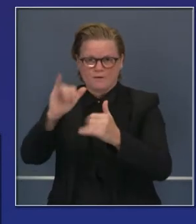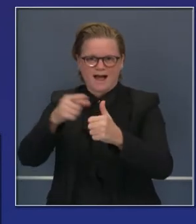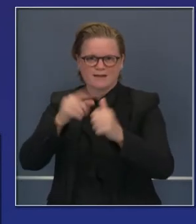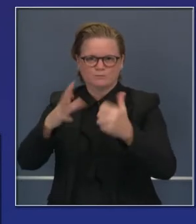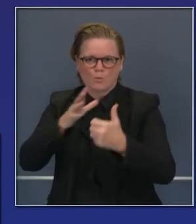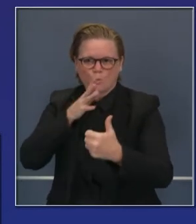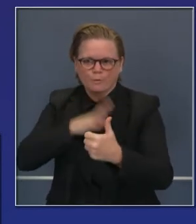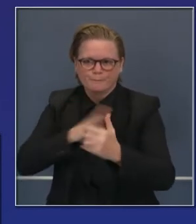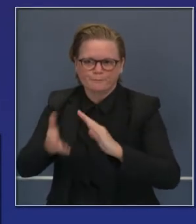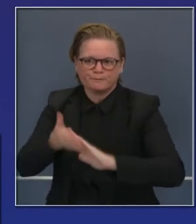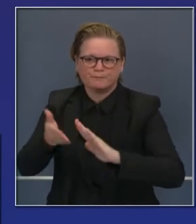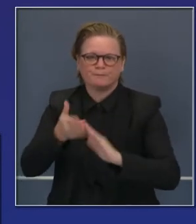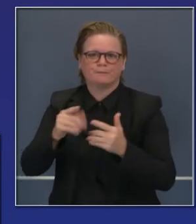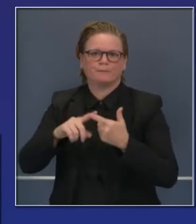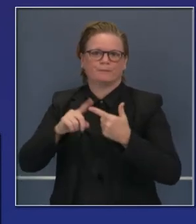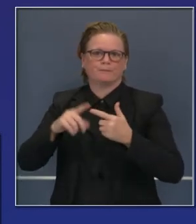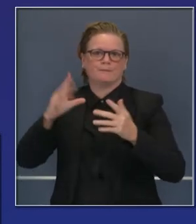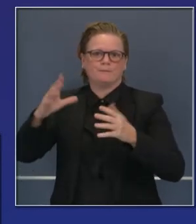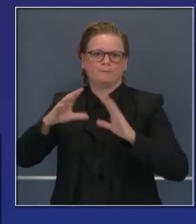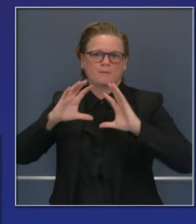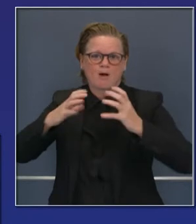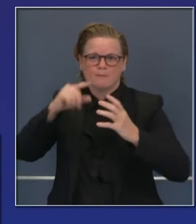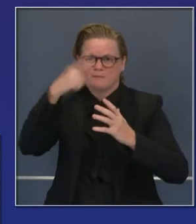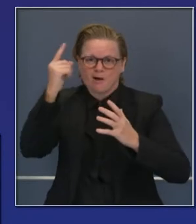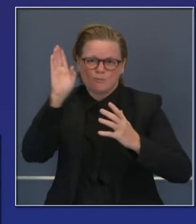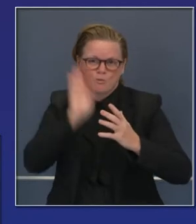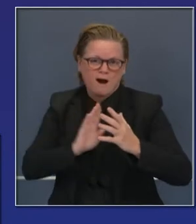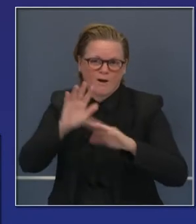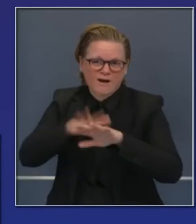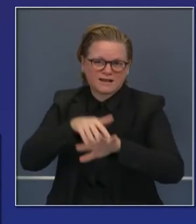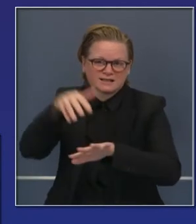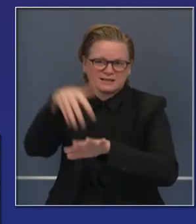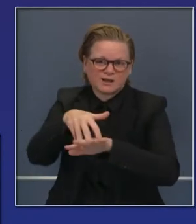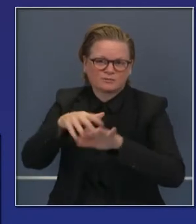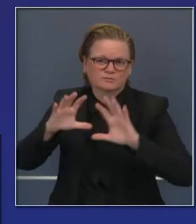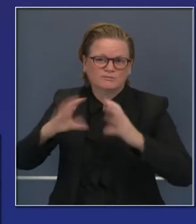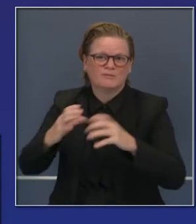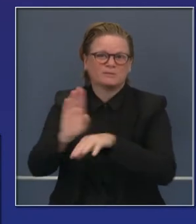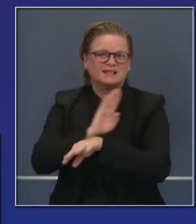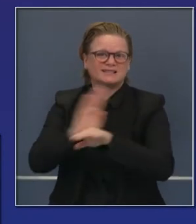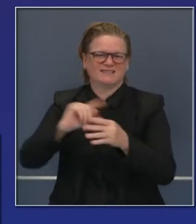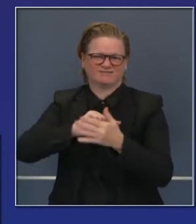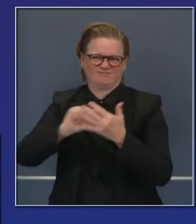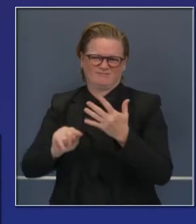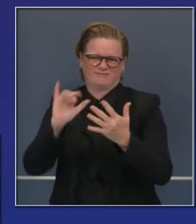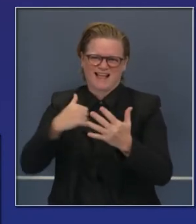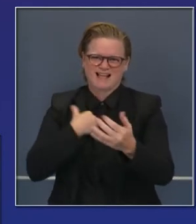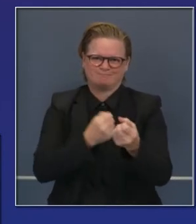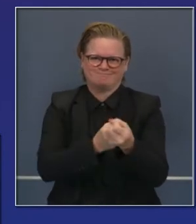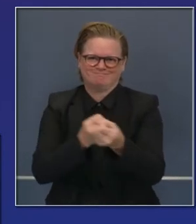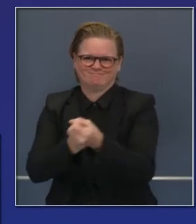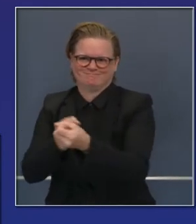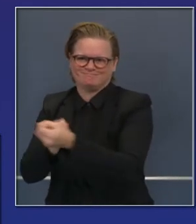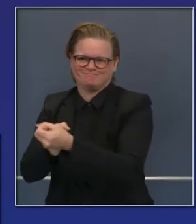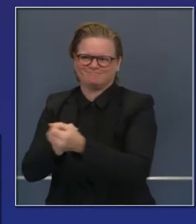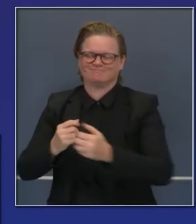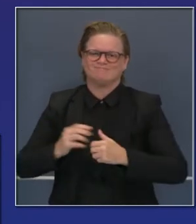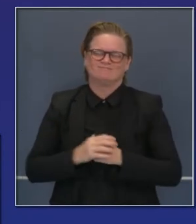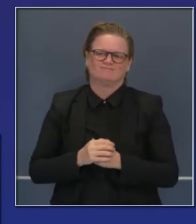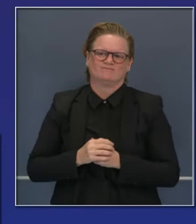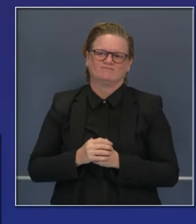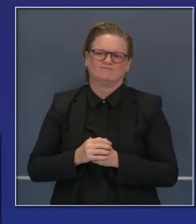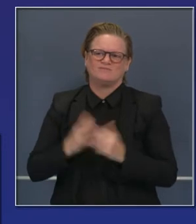negocios de minorías o de mujeres. Y se trata de apalancar no solo 100 millones, sino de